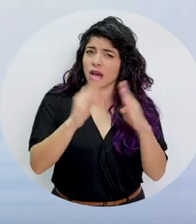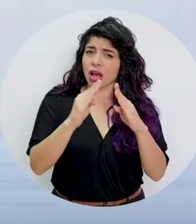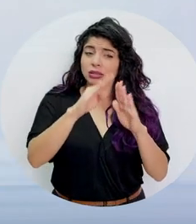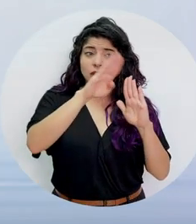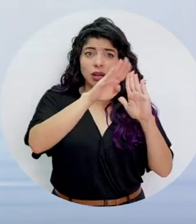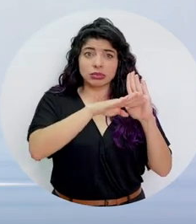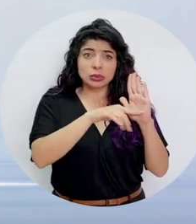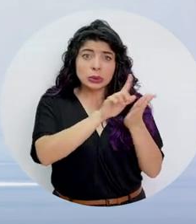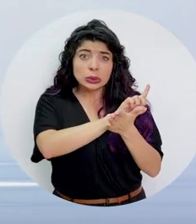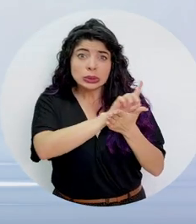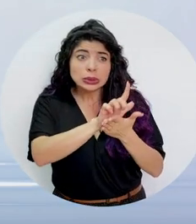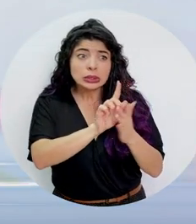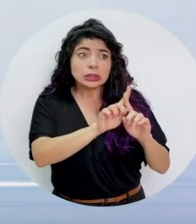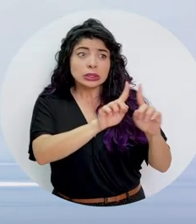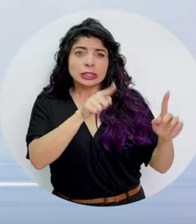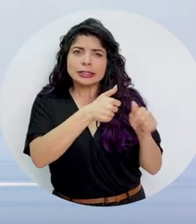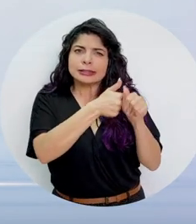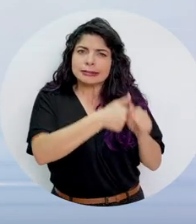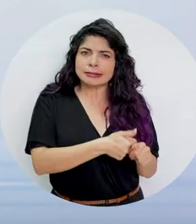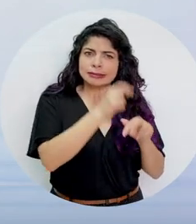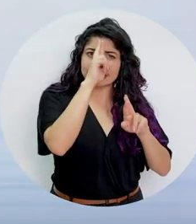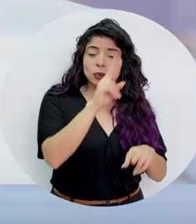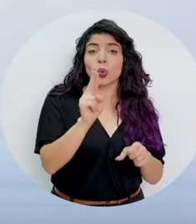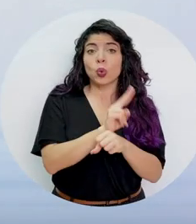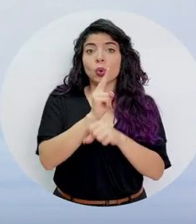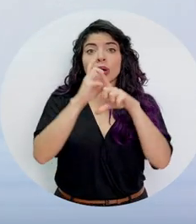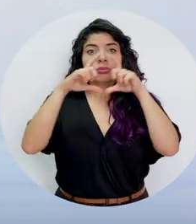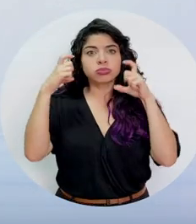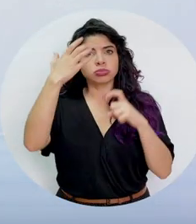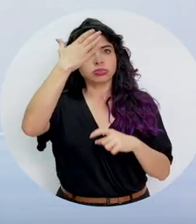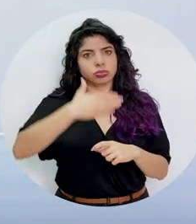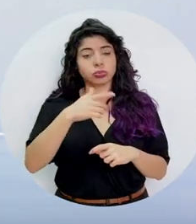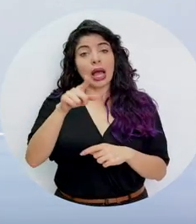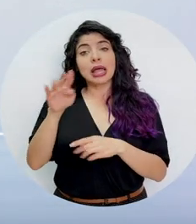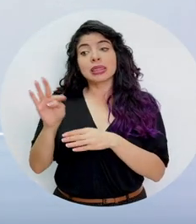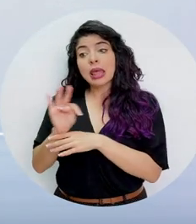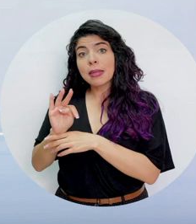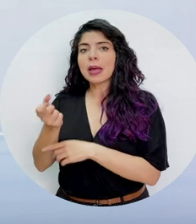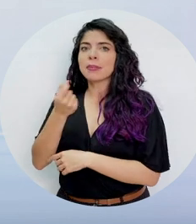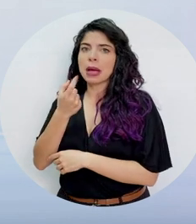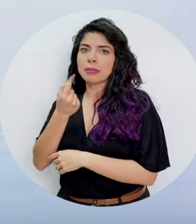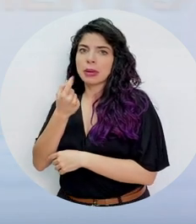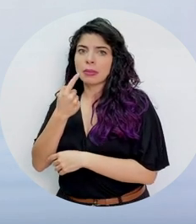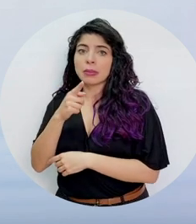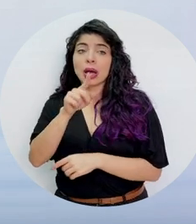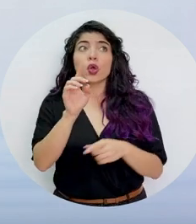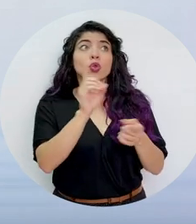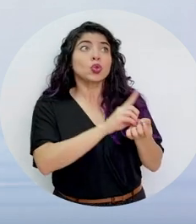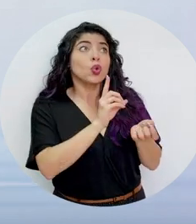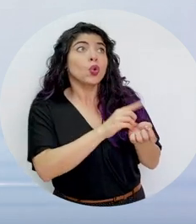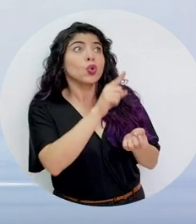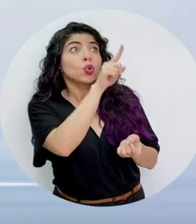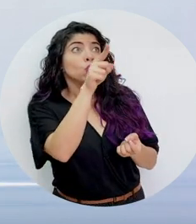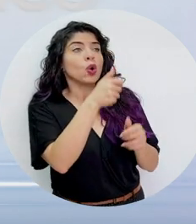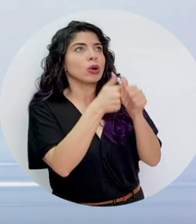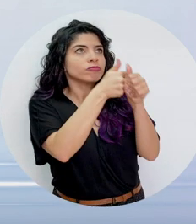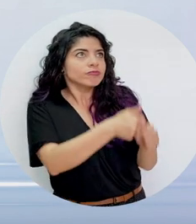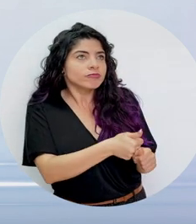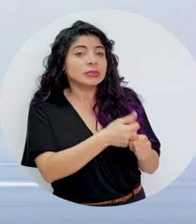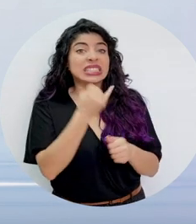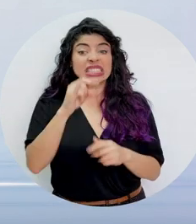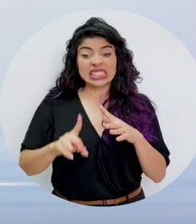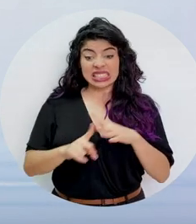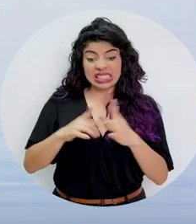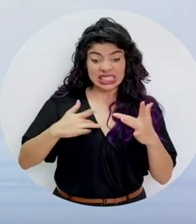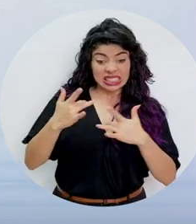Quédate en casa, seguí los protocolos de higiene y distanciamiento y utiliza mascarilla o careta. Continúa con tu tratamiento, seguí las indicaciones de tu médico y